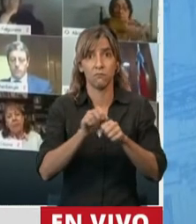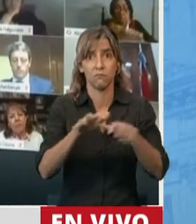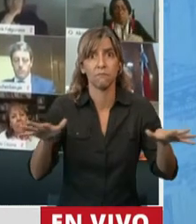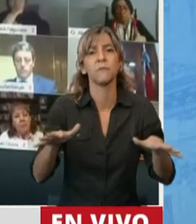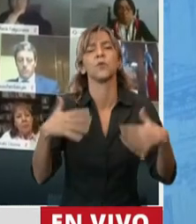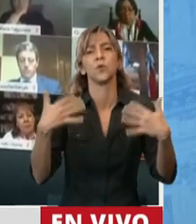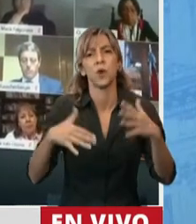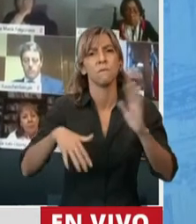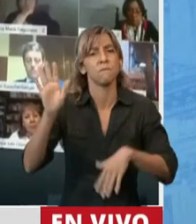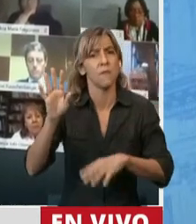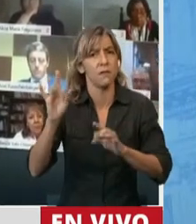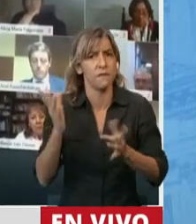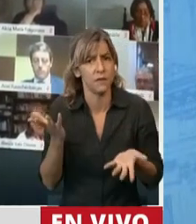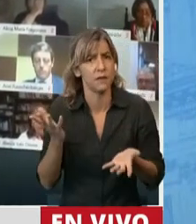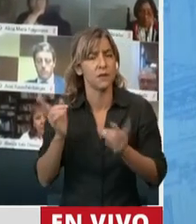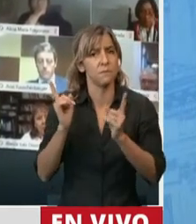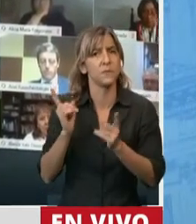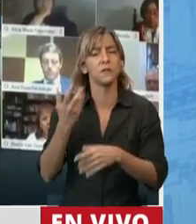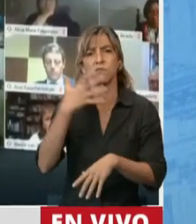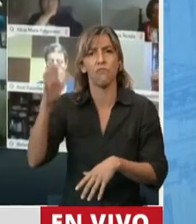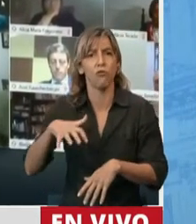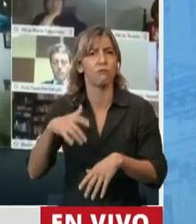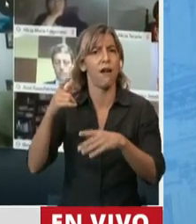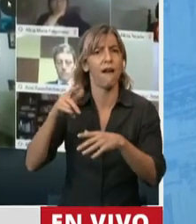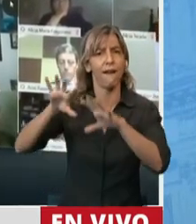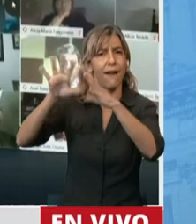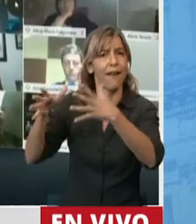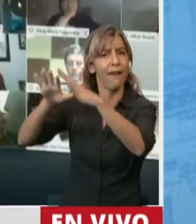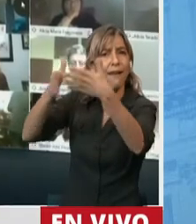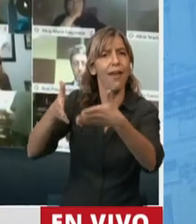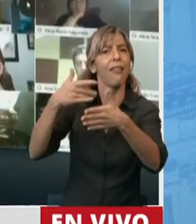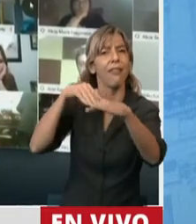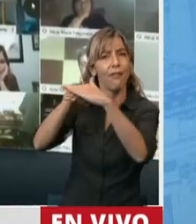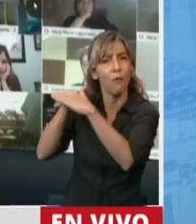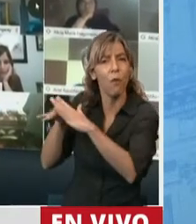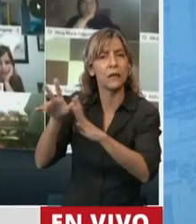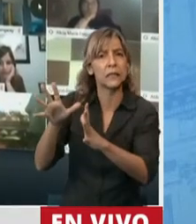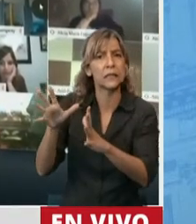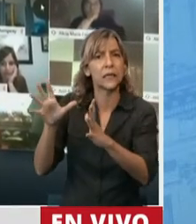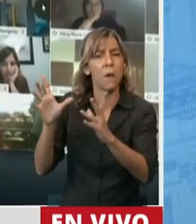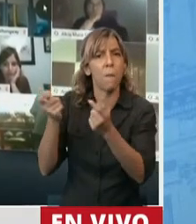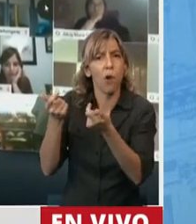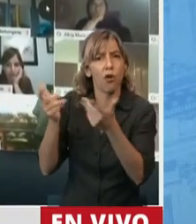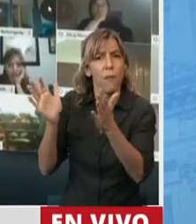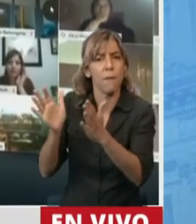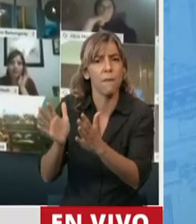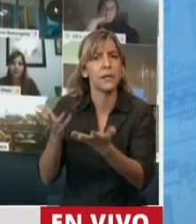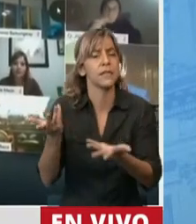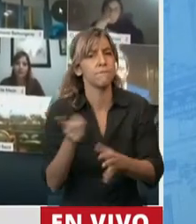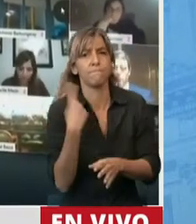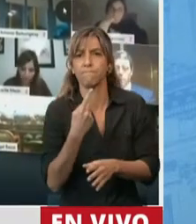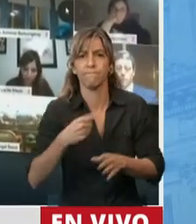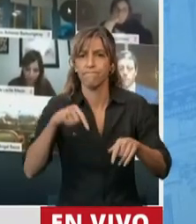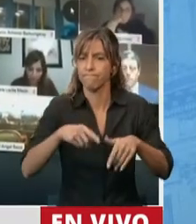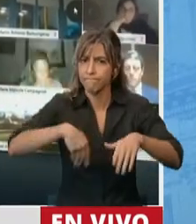los bancos de sangre. Y si bien hoy necesitamos de manera urgente aumentar la disponibilidad de plasma